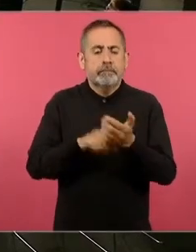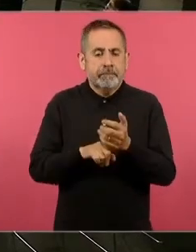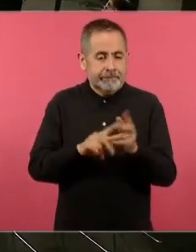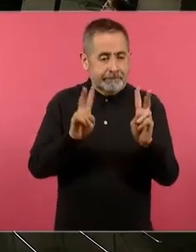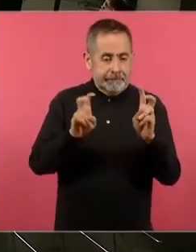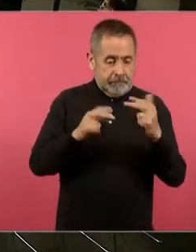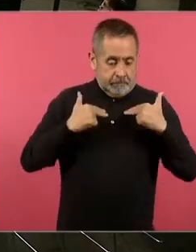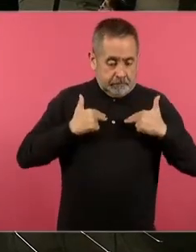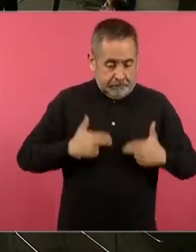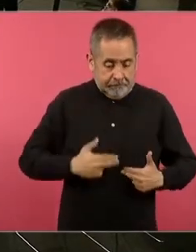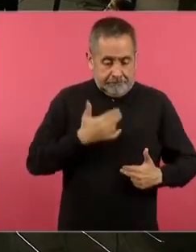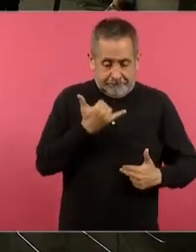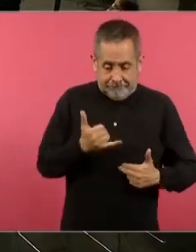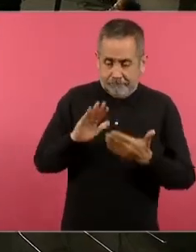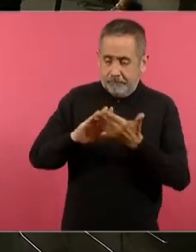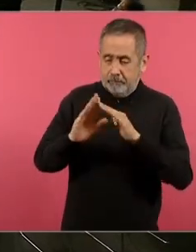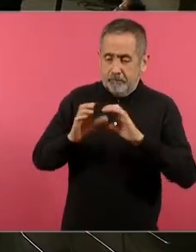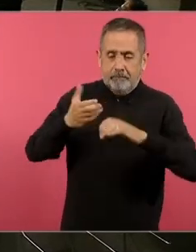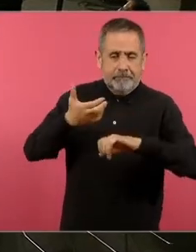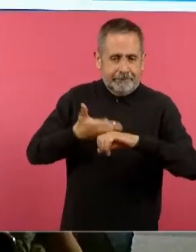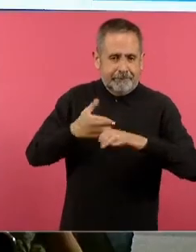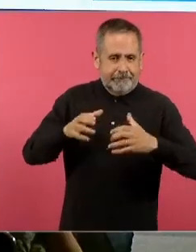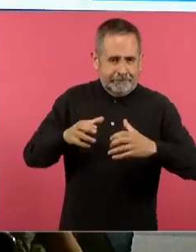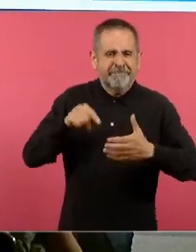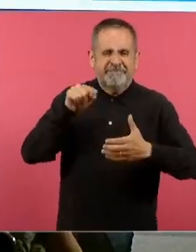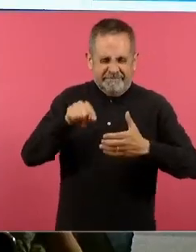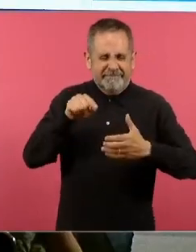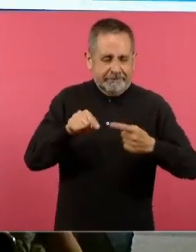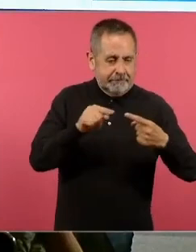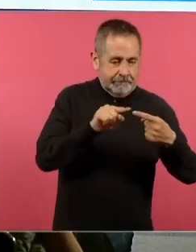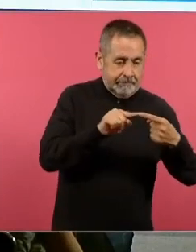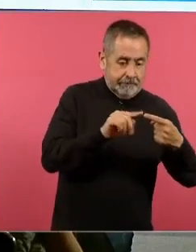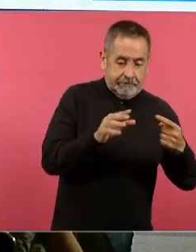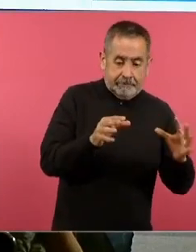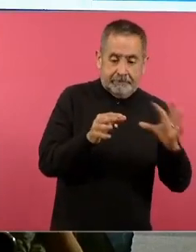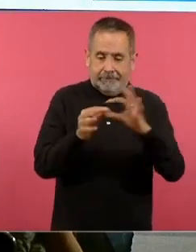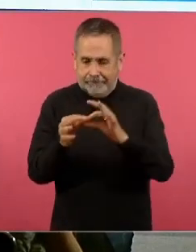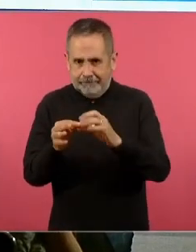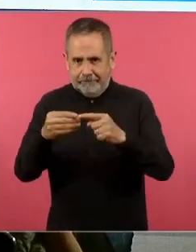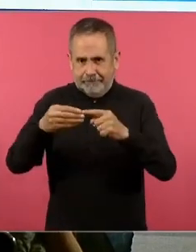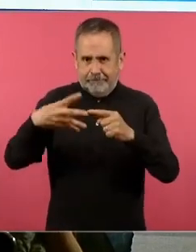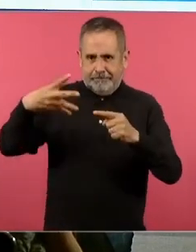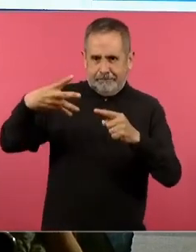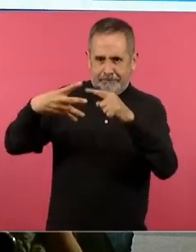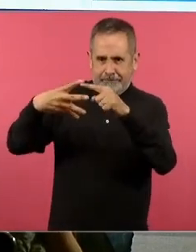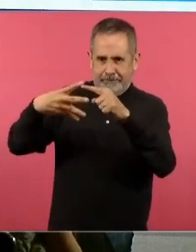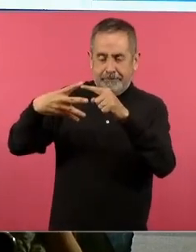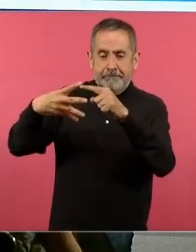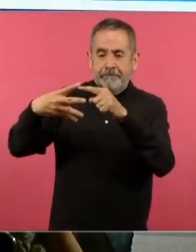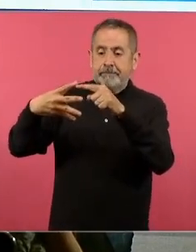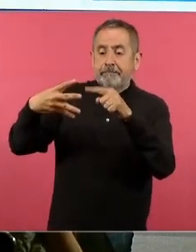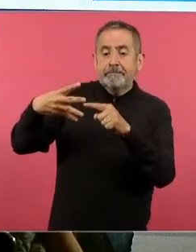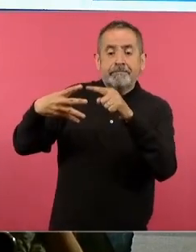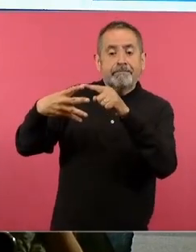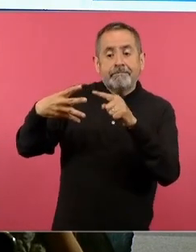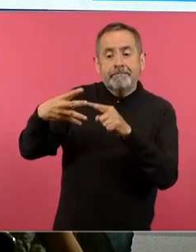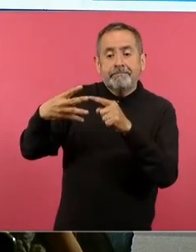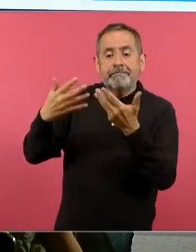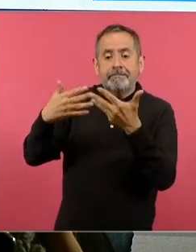humano y lo comunitario y que relaciona los ejes articuladores de inclusión,